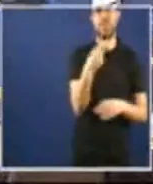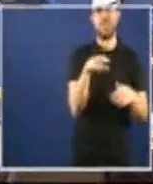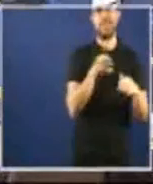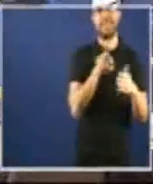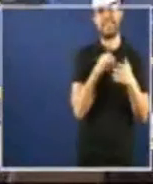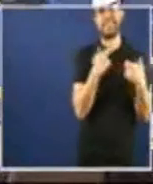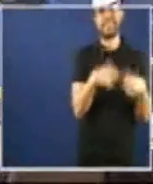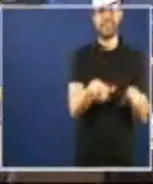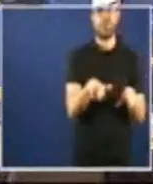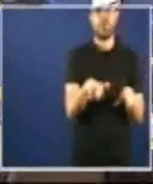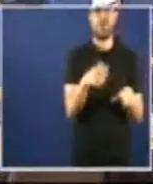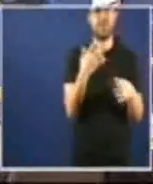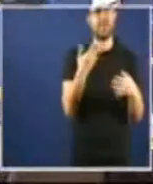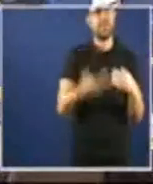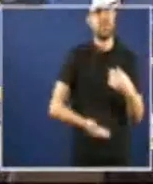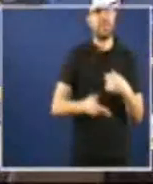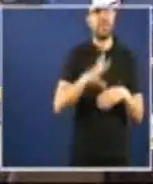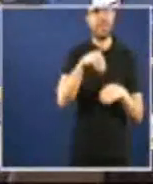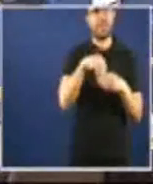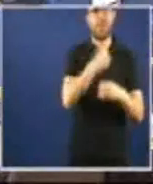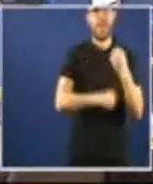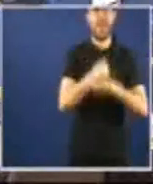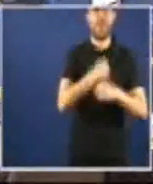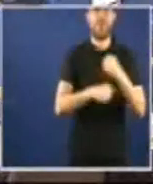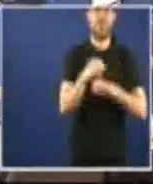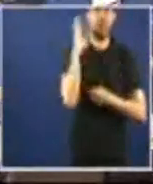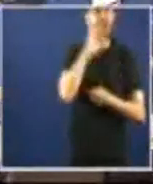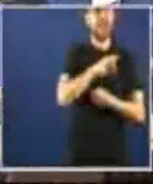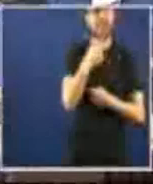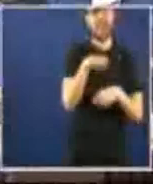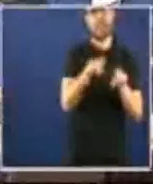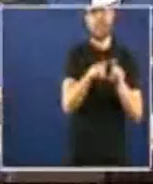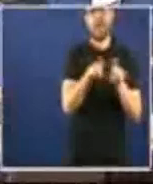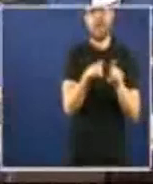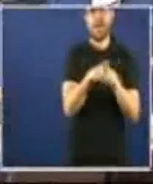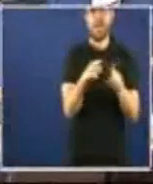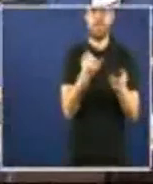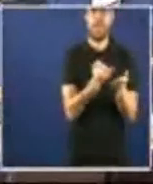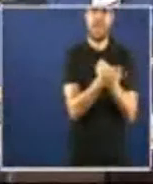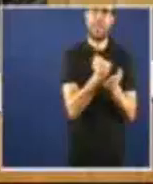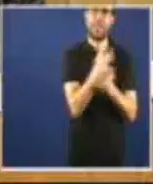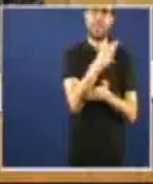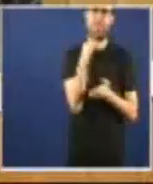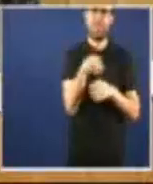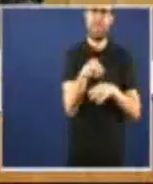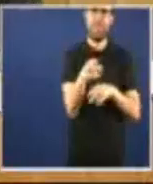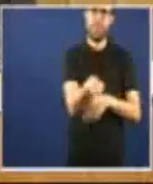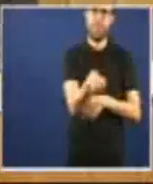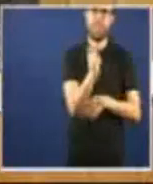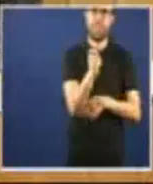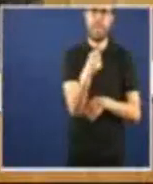economía como a galega nunha sociedade como a galega que são o agrário e o pesqueiro, o panorama resulta estarecedor.